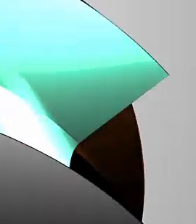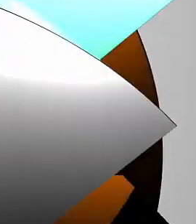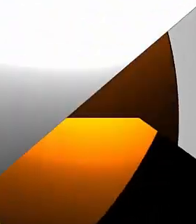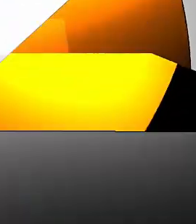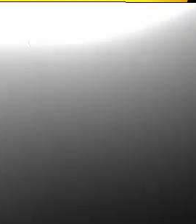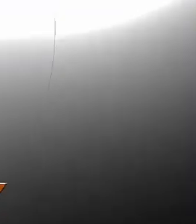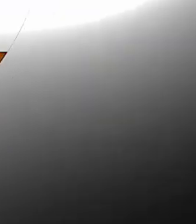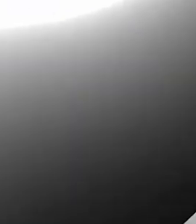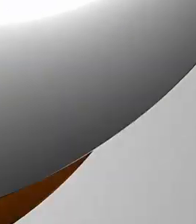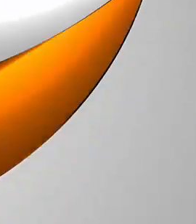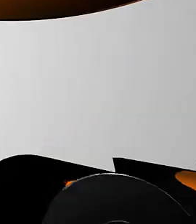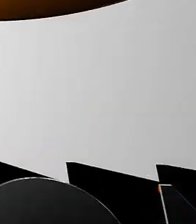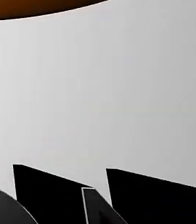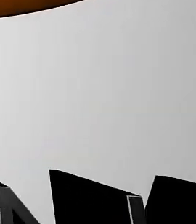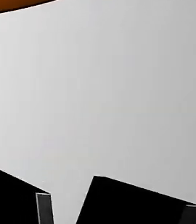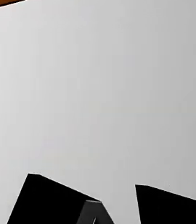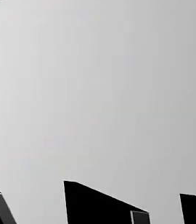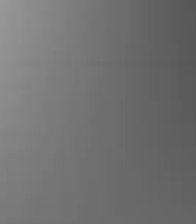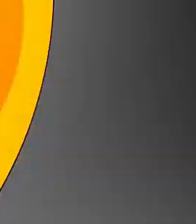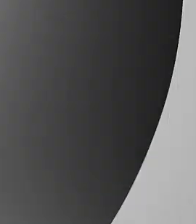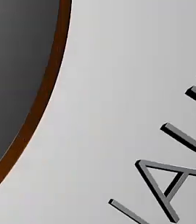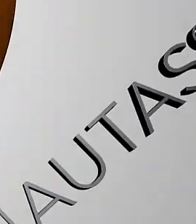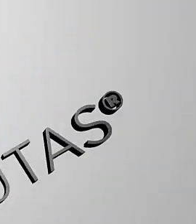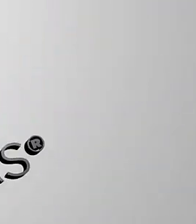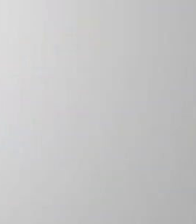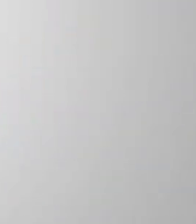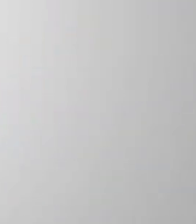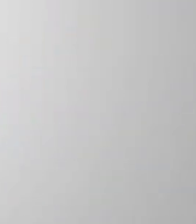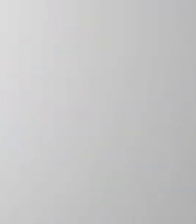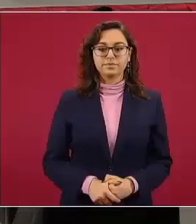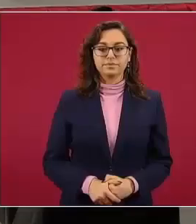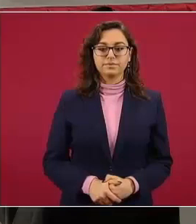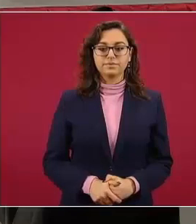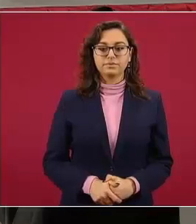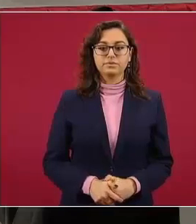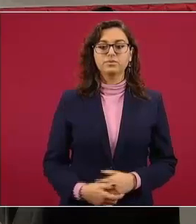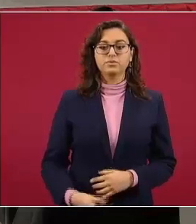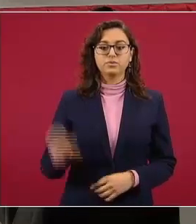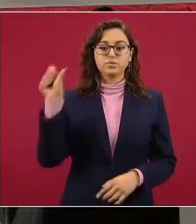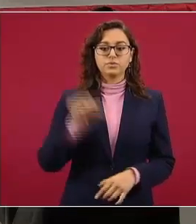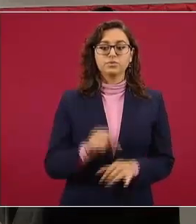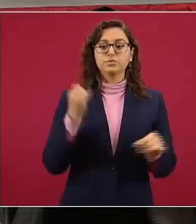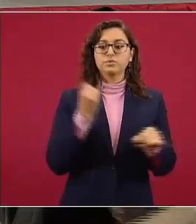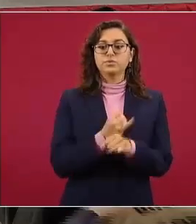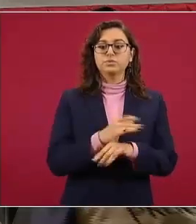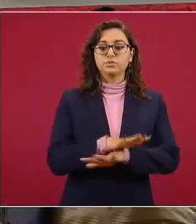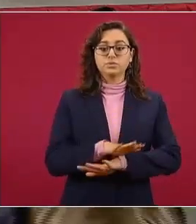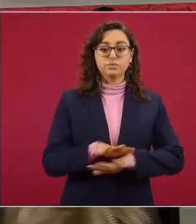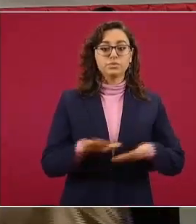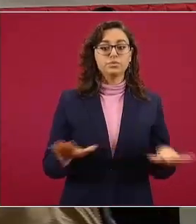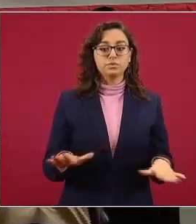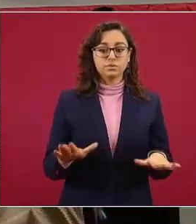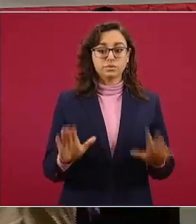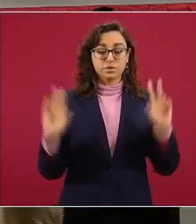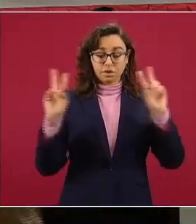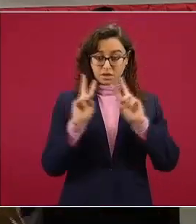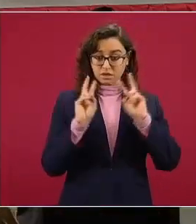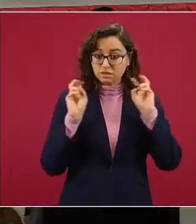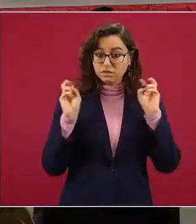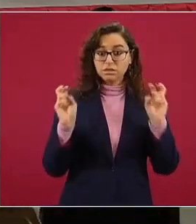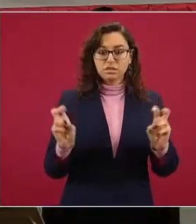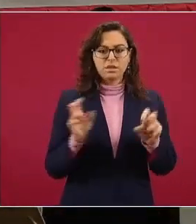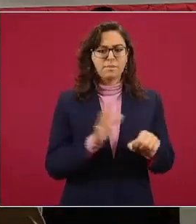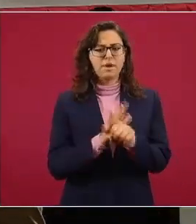Bueno, vamos a informar el día de hoy sobre el